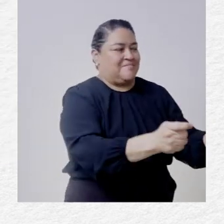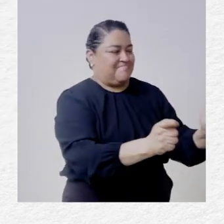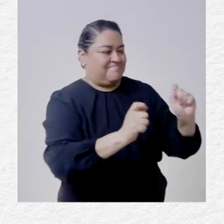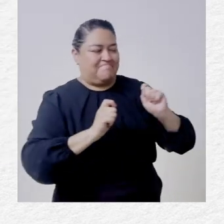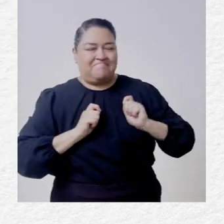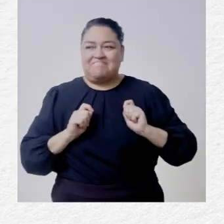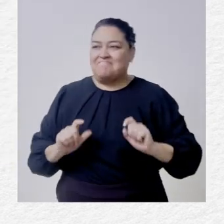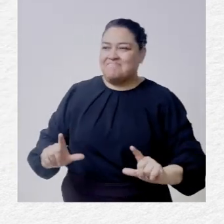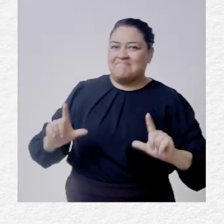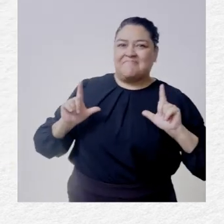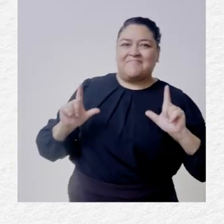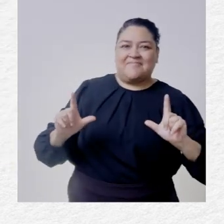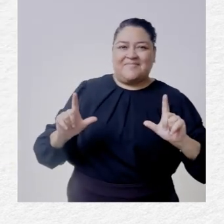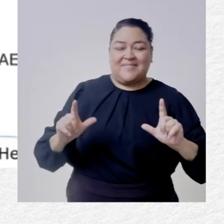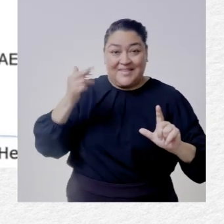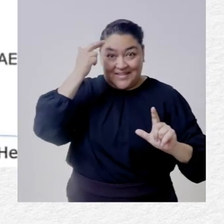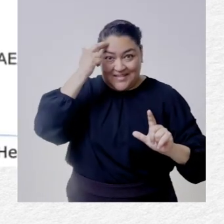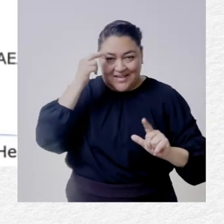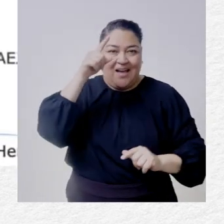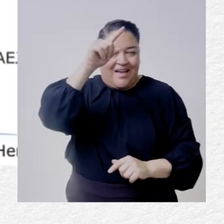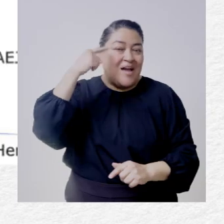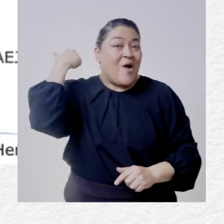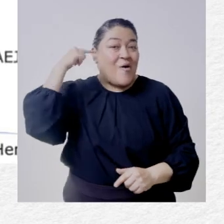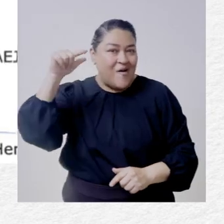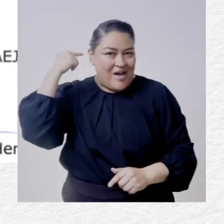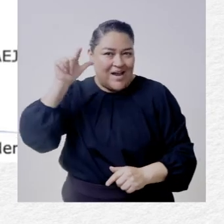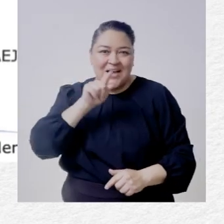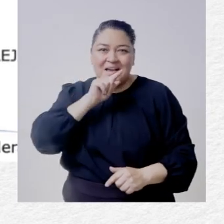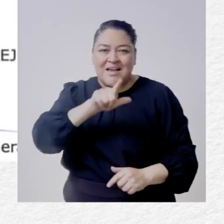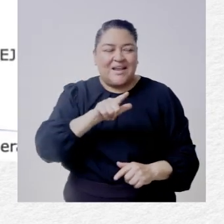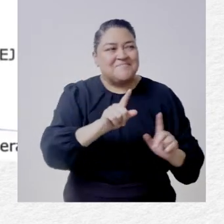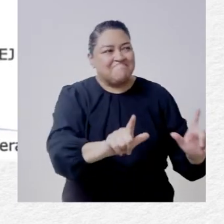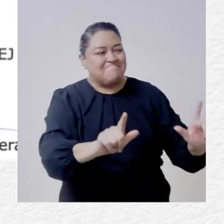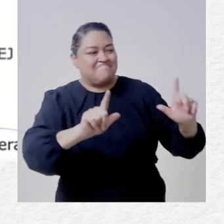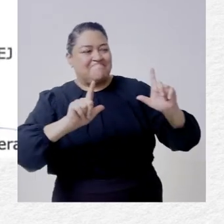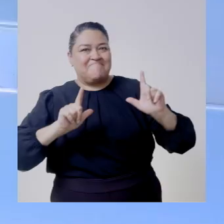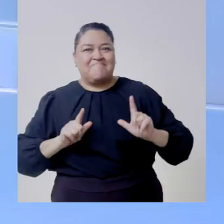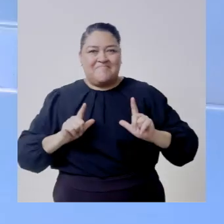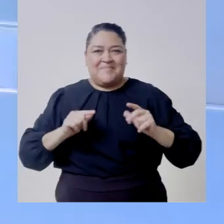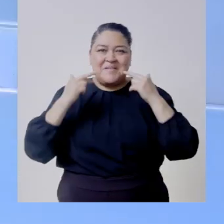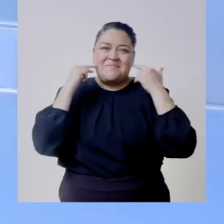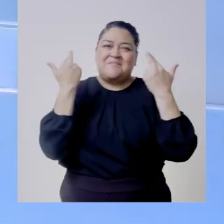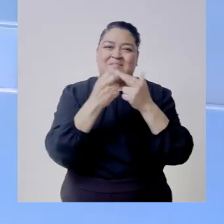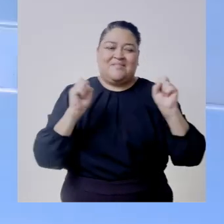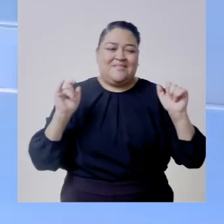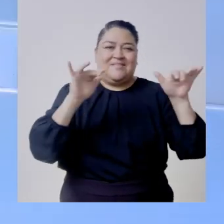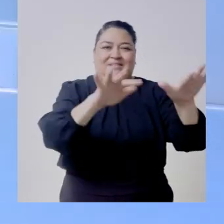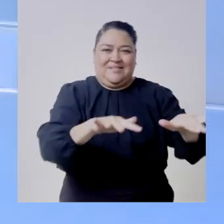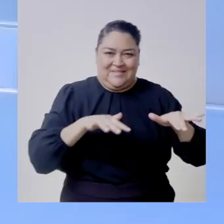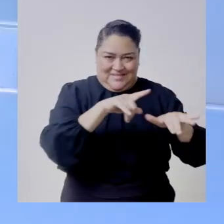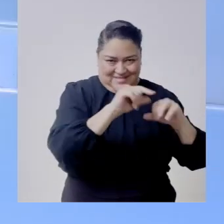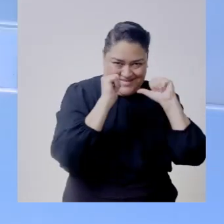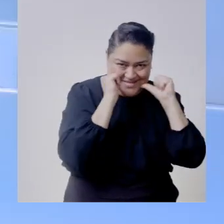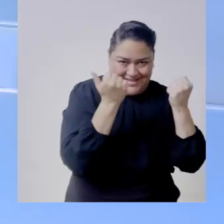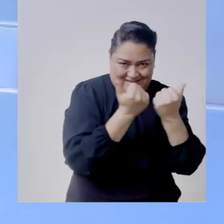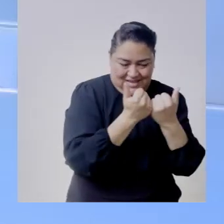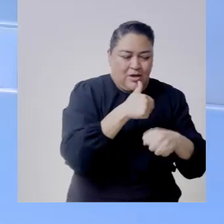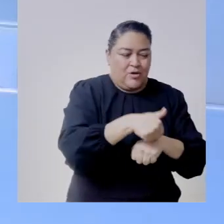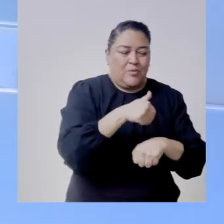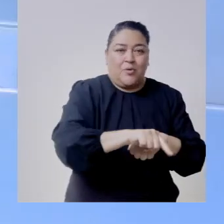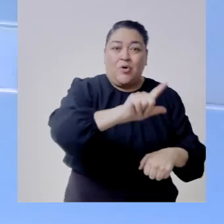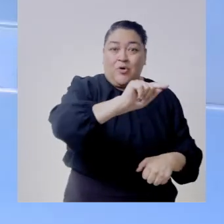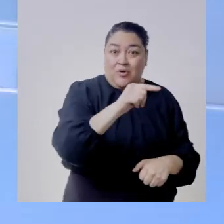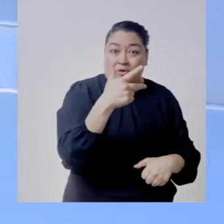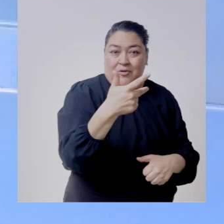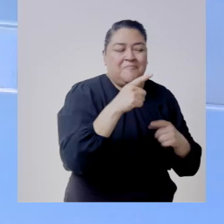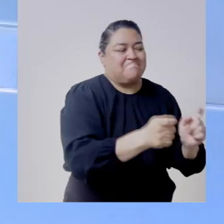certificado en guadalajara jalisco dentro de la asamblea general de la red la número 78